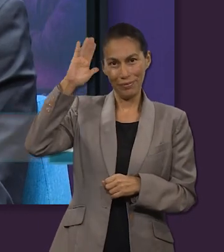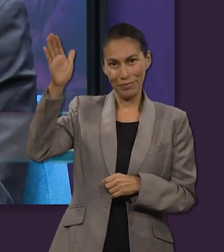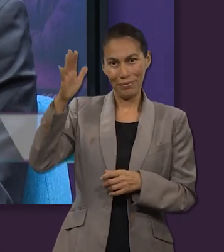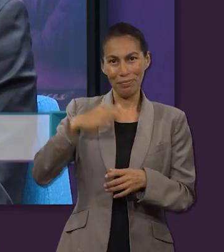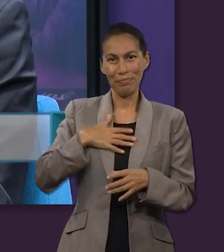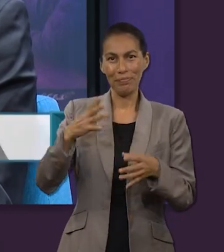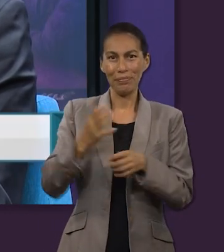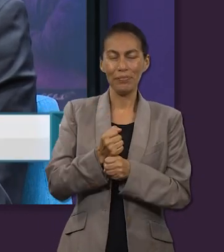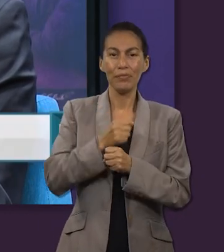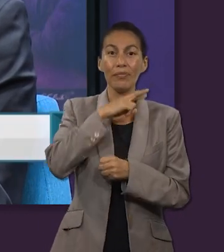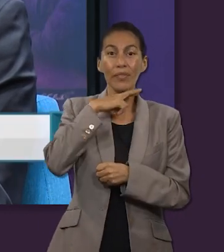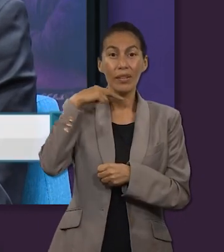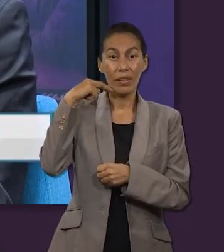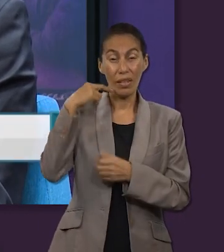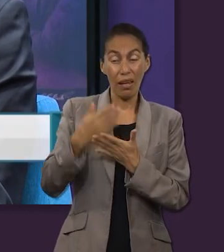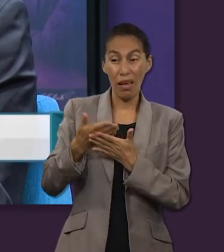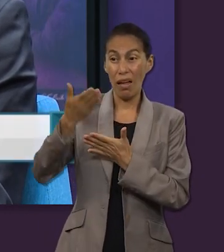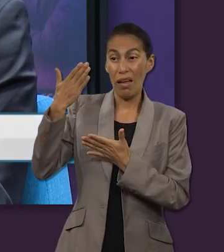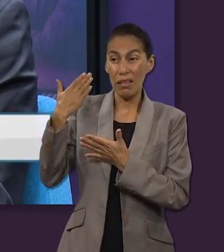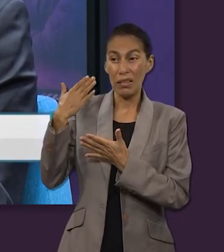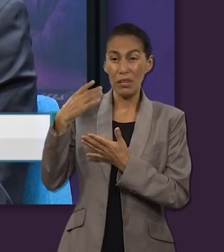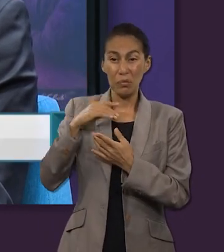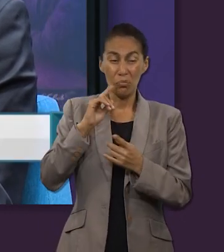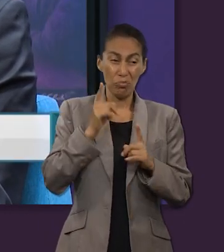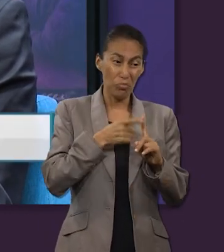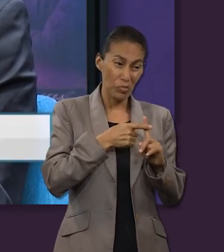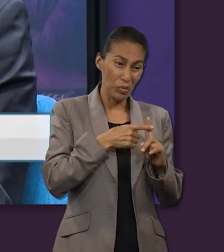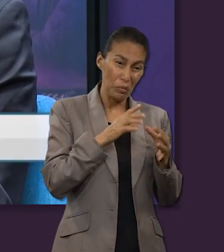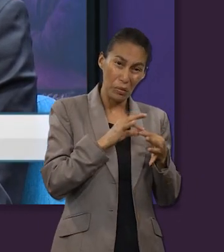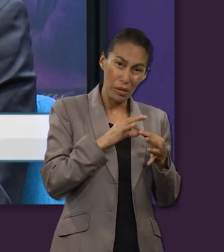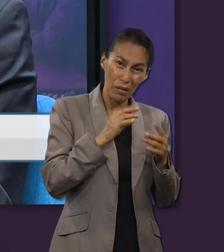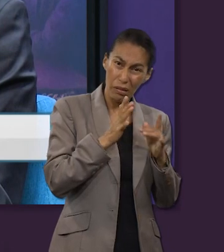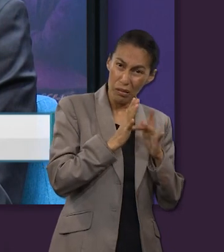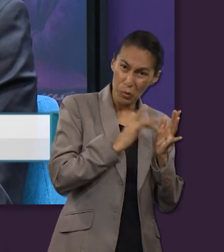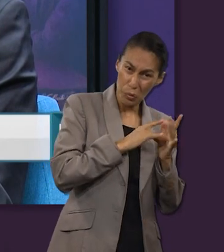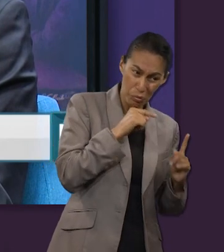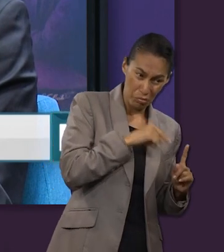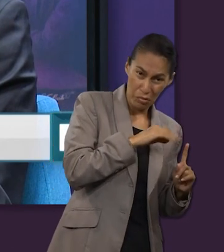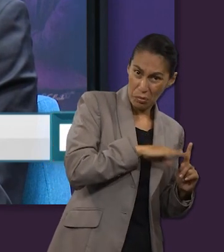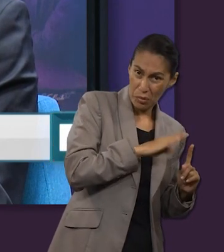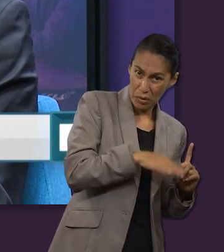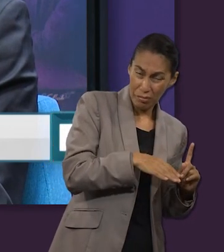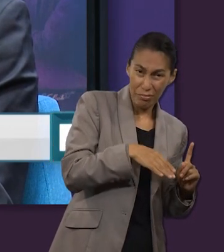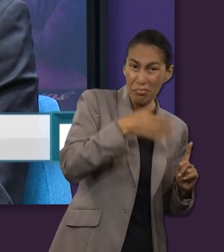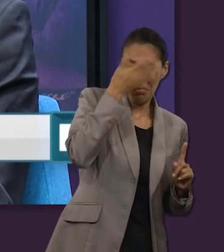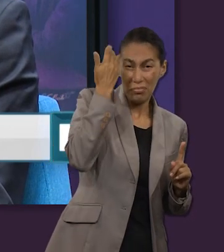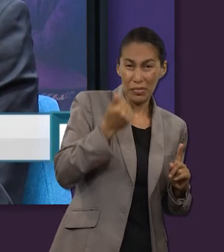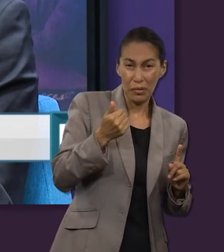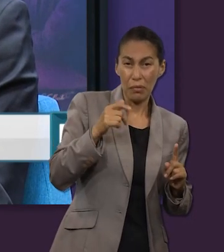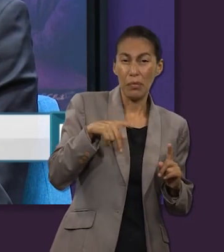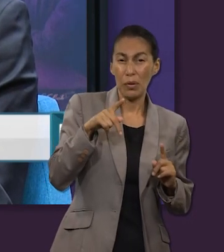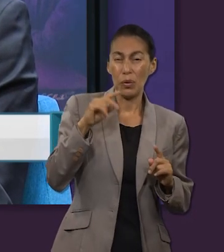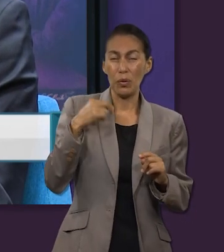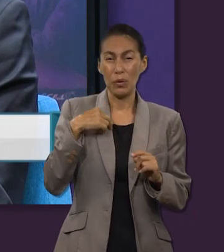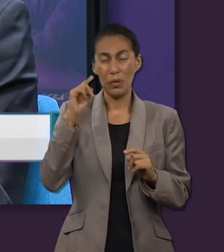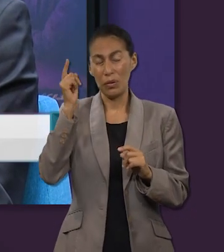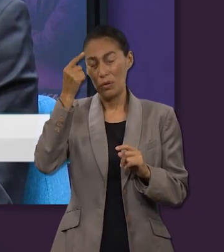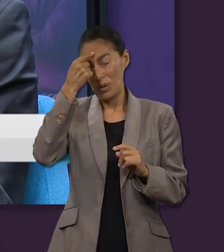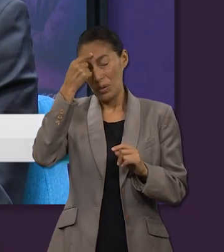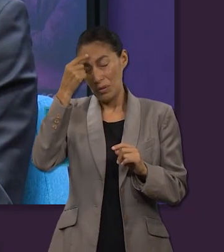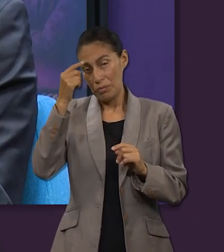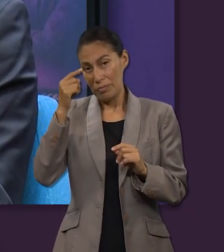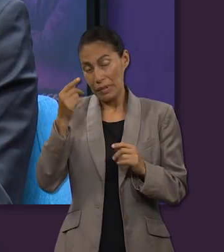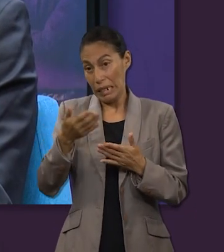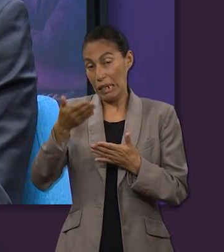Hola, soy Ricardo Sosa. No recuerdo exactamente la primera vez que escuché de la cruz, pero recuerdo una vez que significó mucho